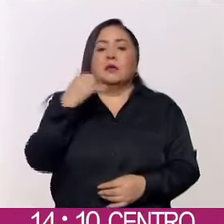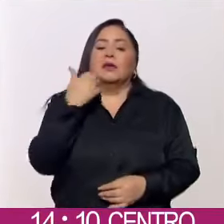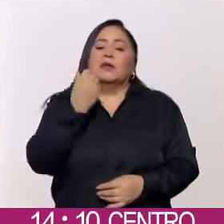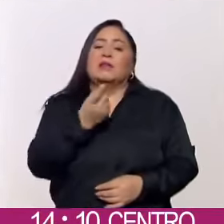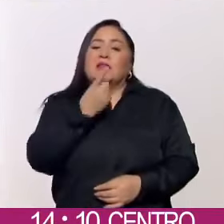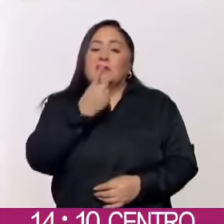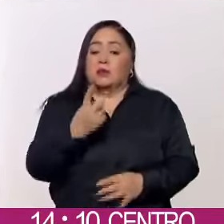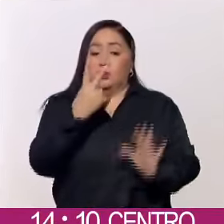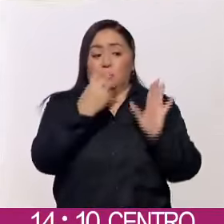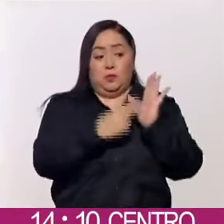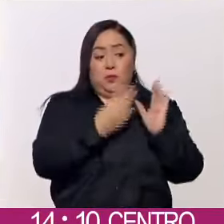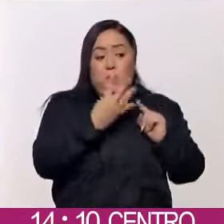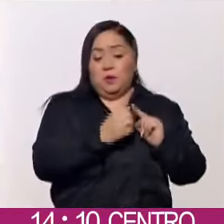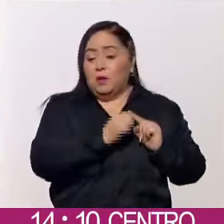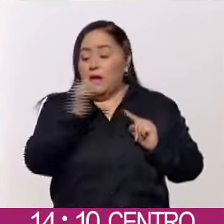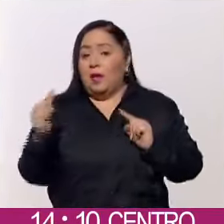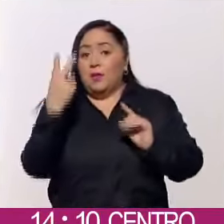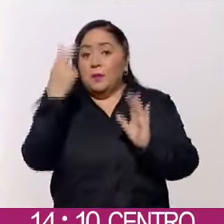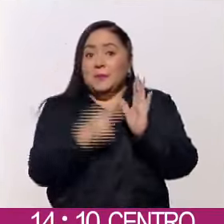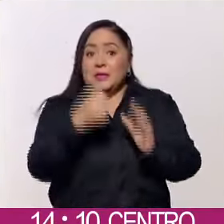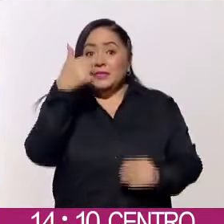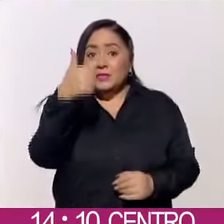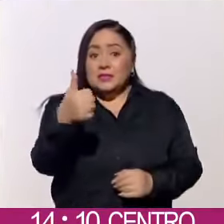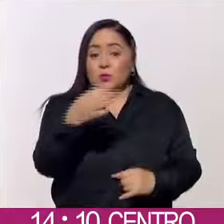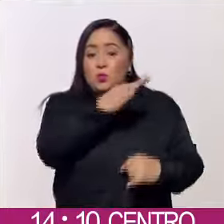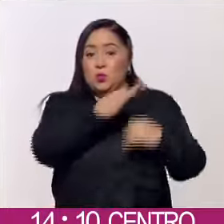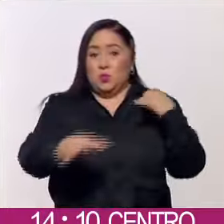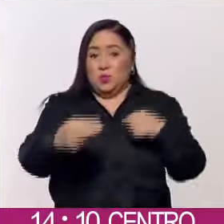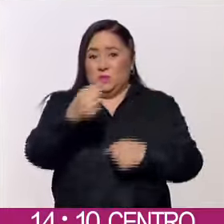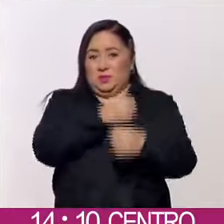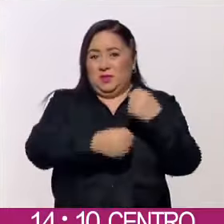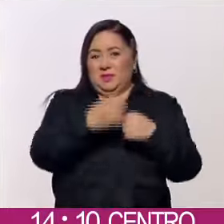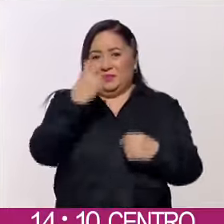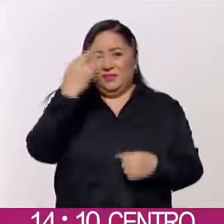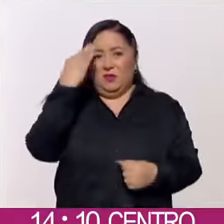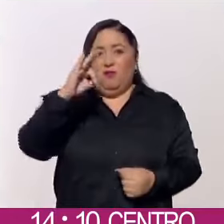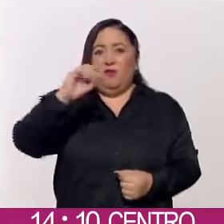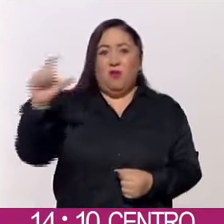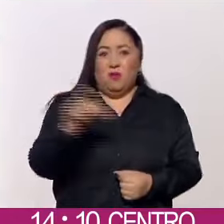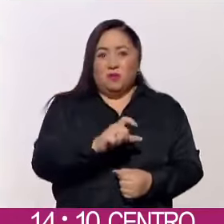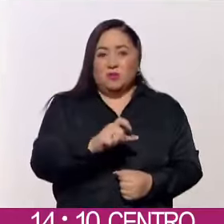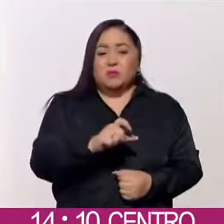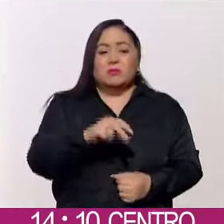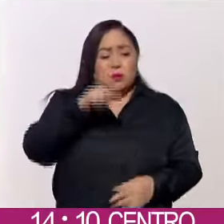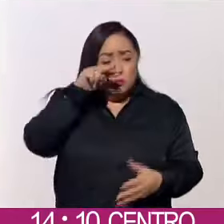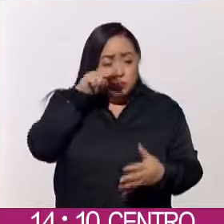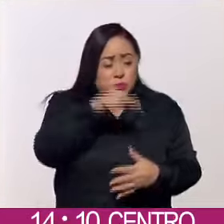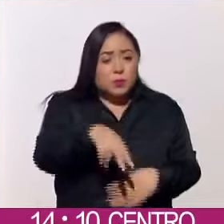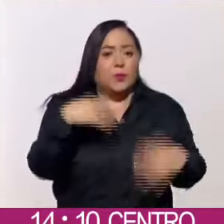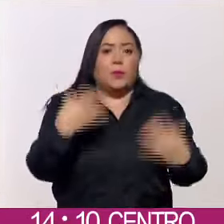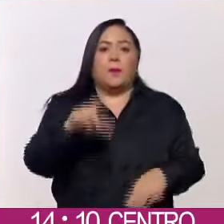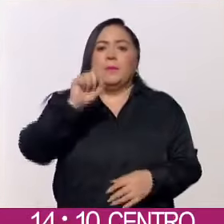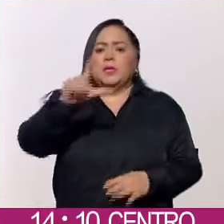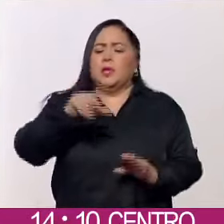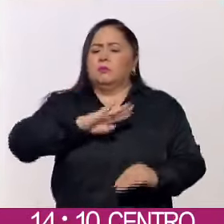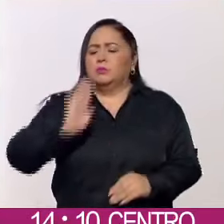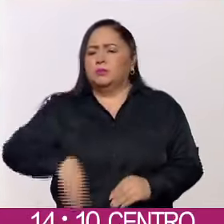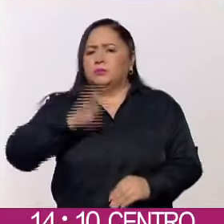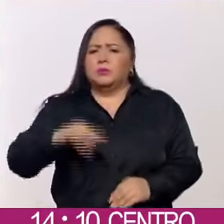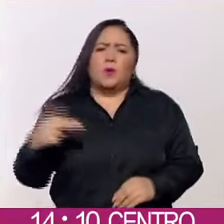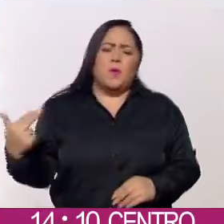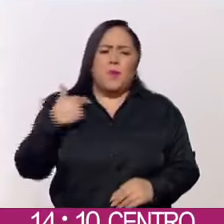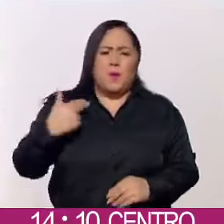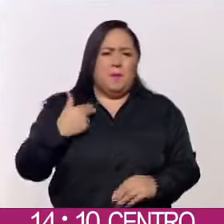refiere que de 2004 a 2006, en los últimos años del sexenio de Fox, se registraban 27 homicidios en